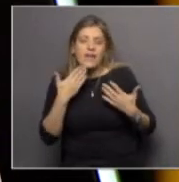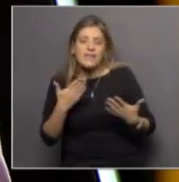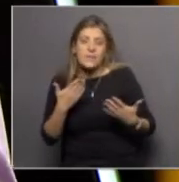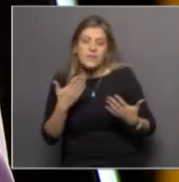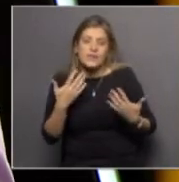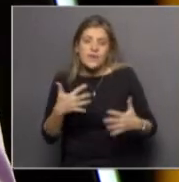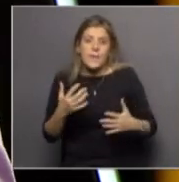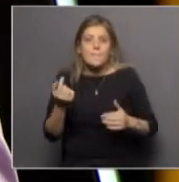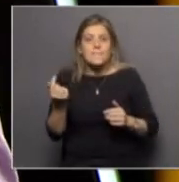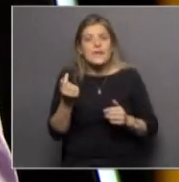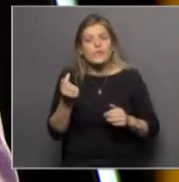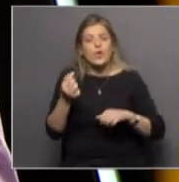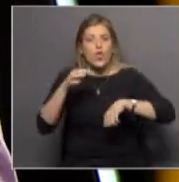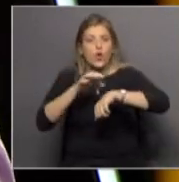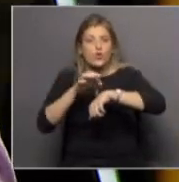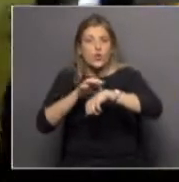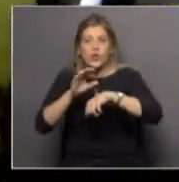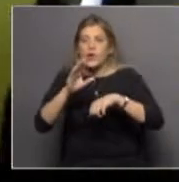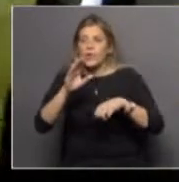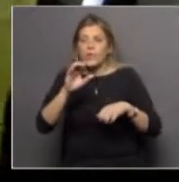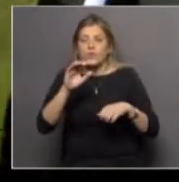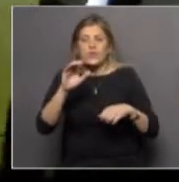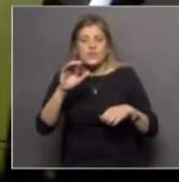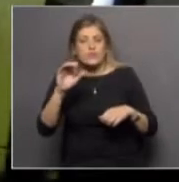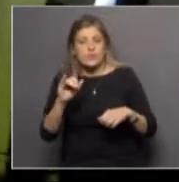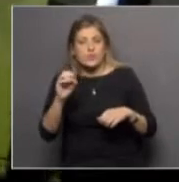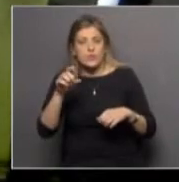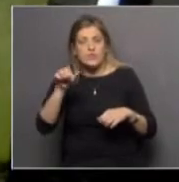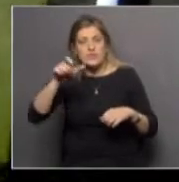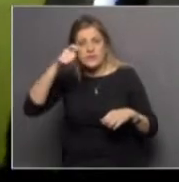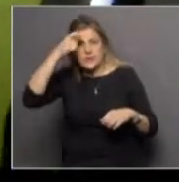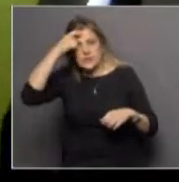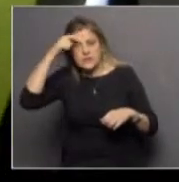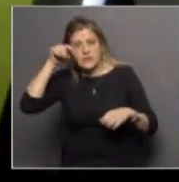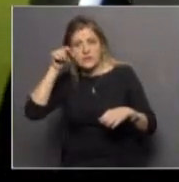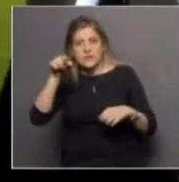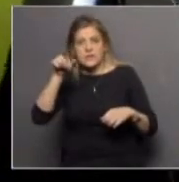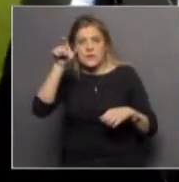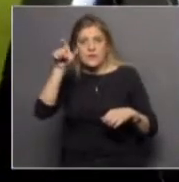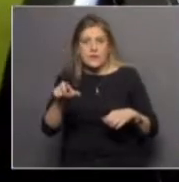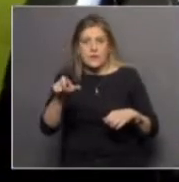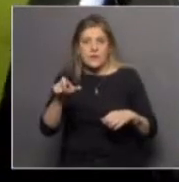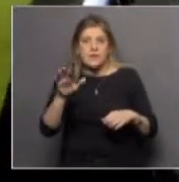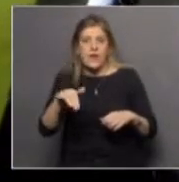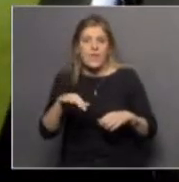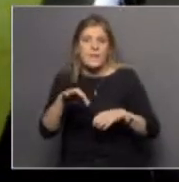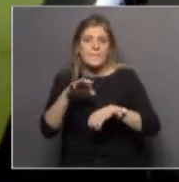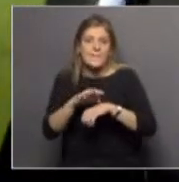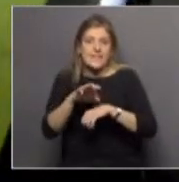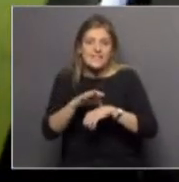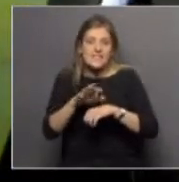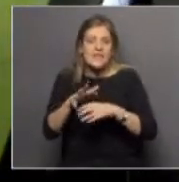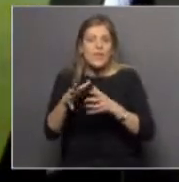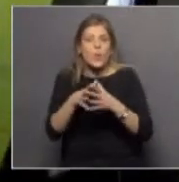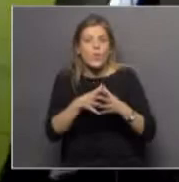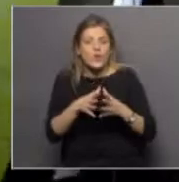estos minutos con la doctora Jacqueline Ponzo la doctora es epidemióloga además es especialista en medicina de familia y comunitaria